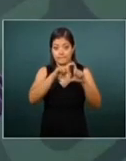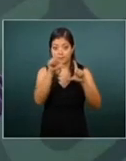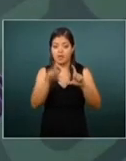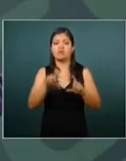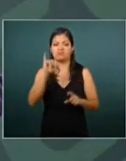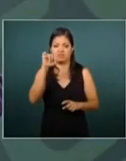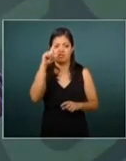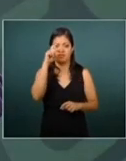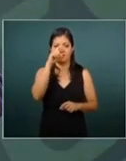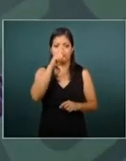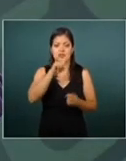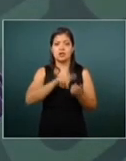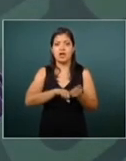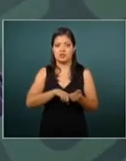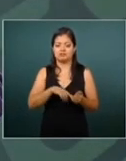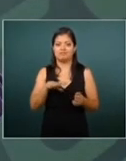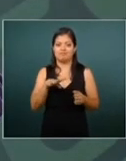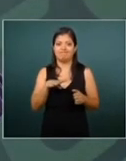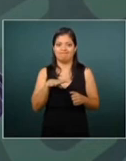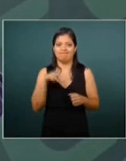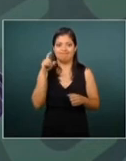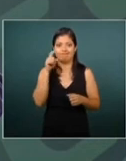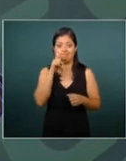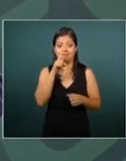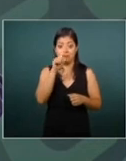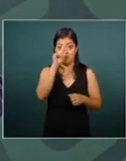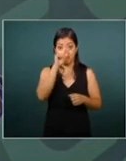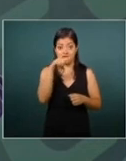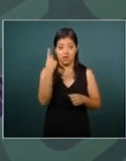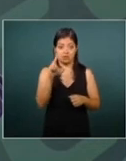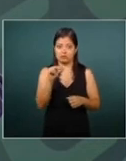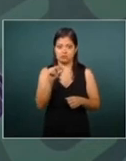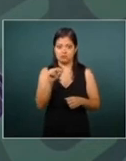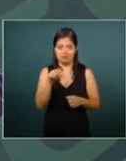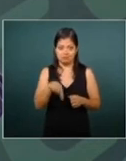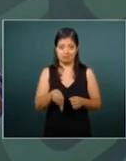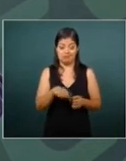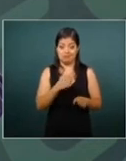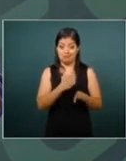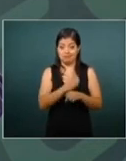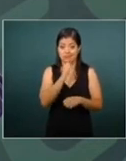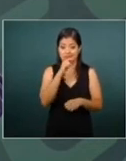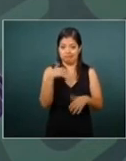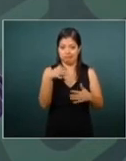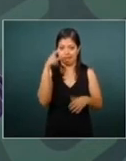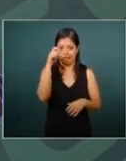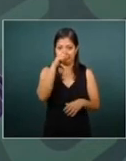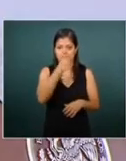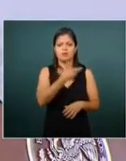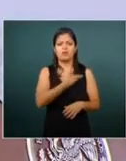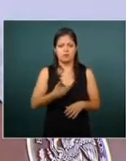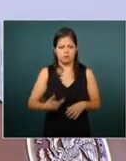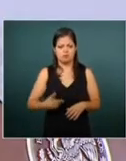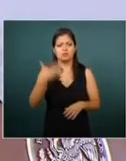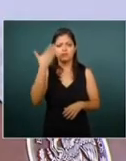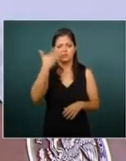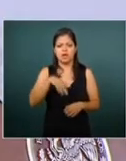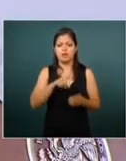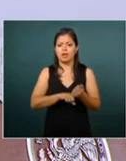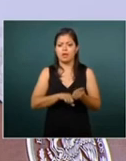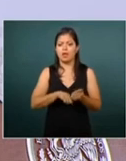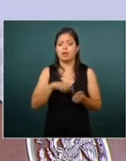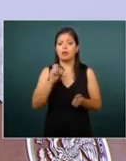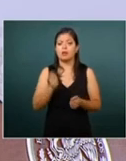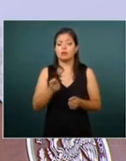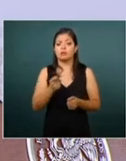difíciles hay momentos de tensión no fue fácil lo que se vivió en esos días en Jalisco y el presidente sabe que más allá